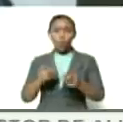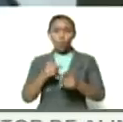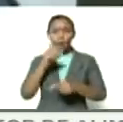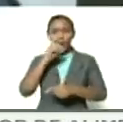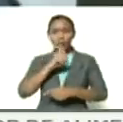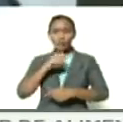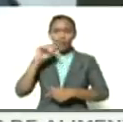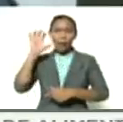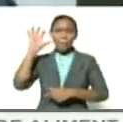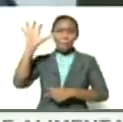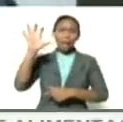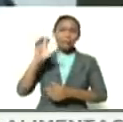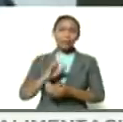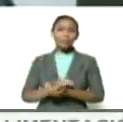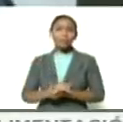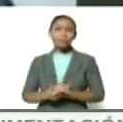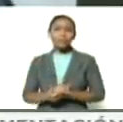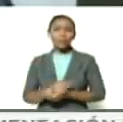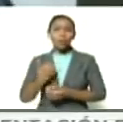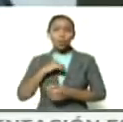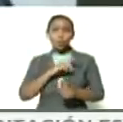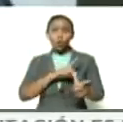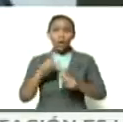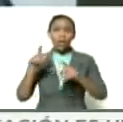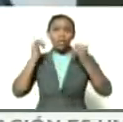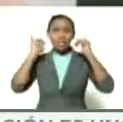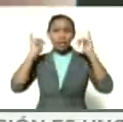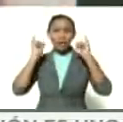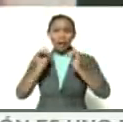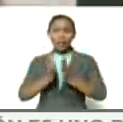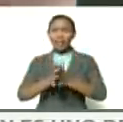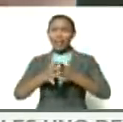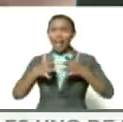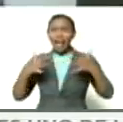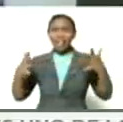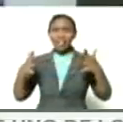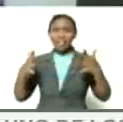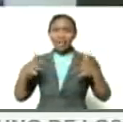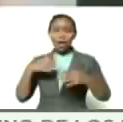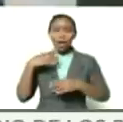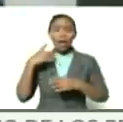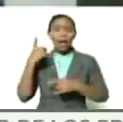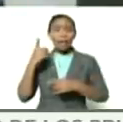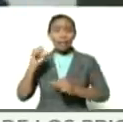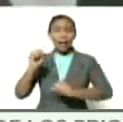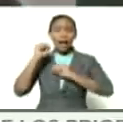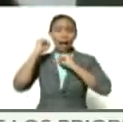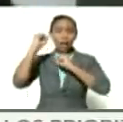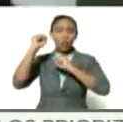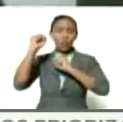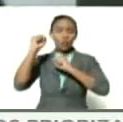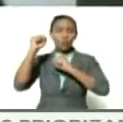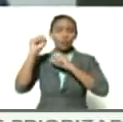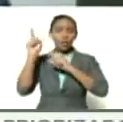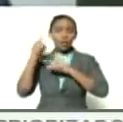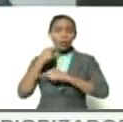patria que nos adictamos a celebrar por todo lo grande justamente cuando triunfó como lo dijo bien Héctor el proyecto Angostura